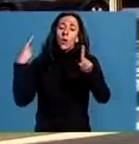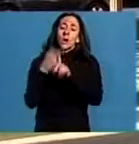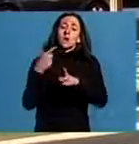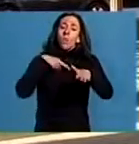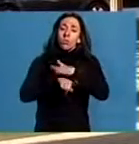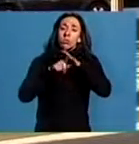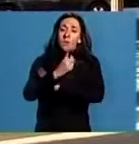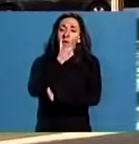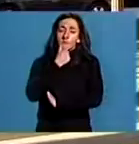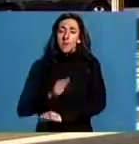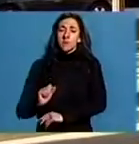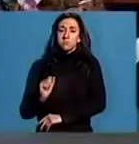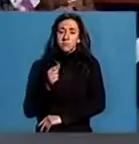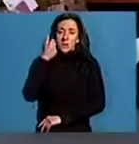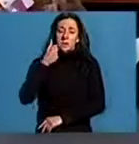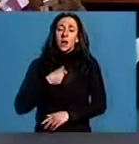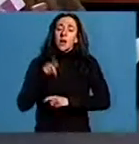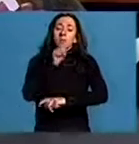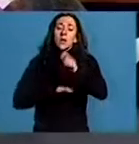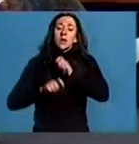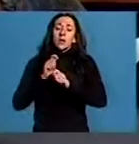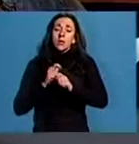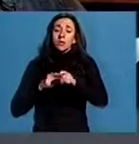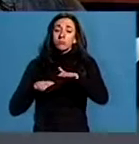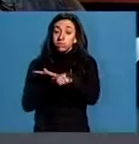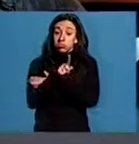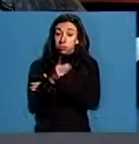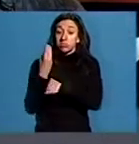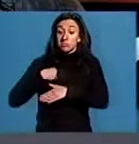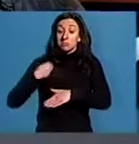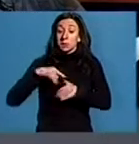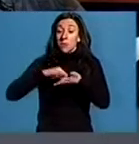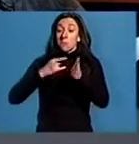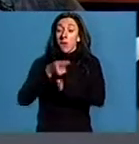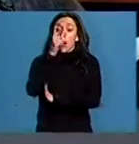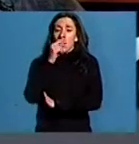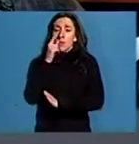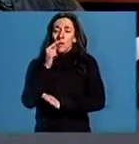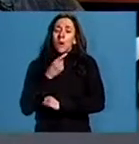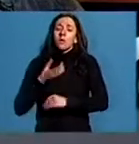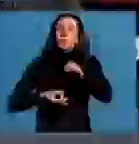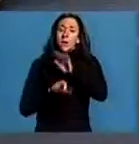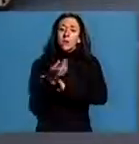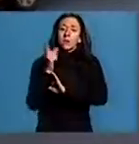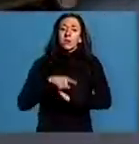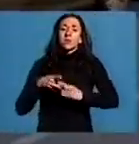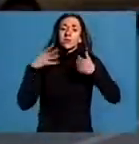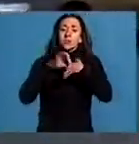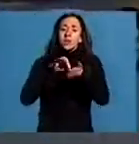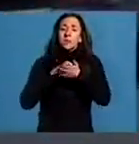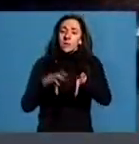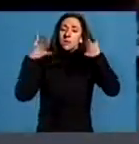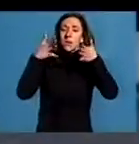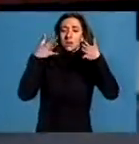trámites da axuda ministerial, a Asociación Impulsora do Plan Lugo habilitou un servizo de consultoría na súa sede na Cámara de